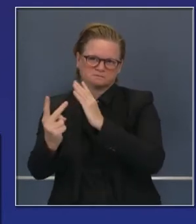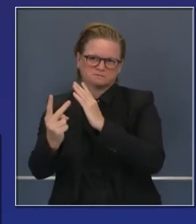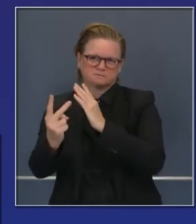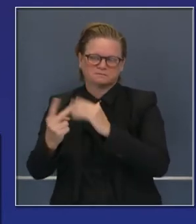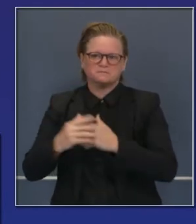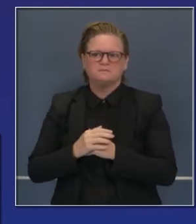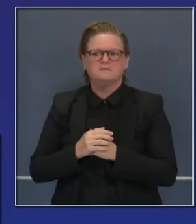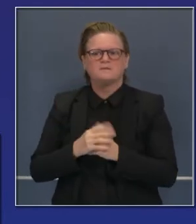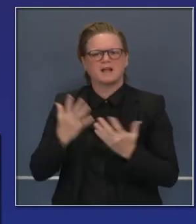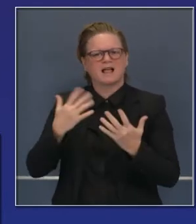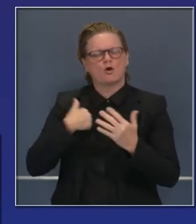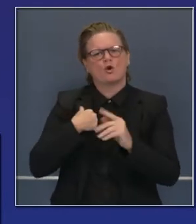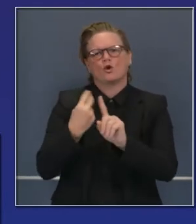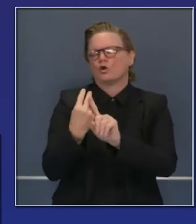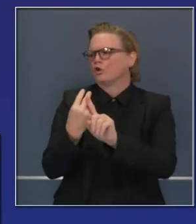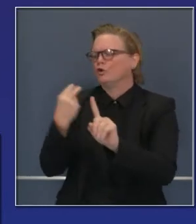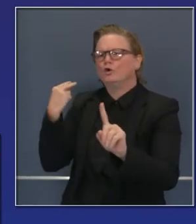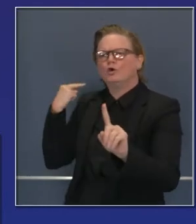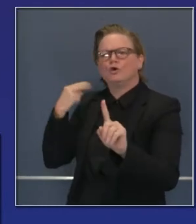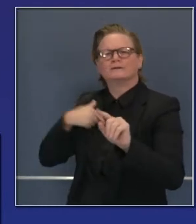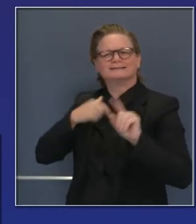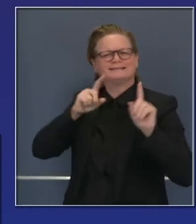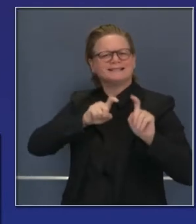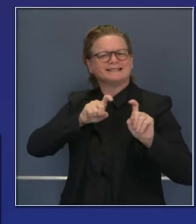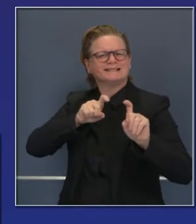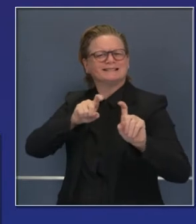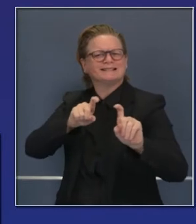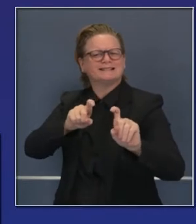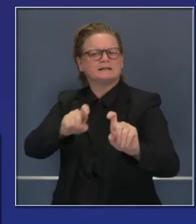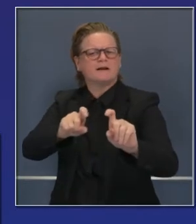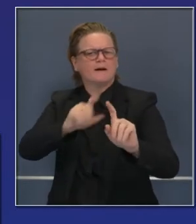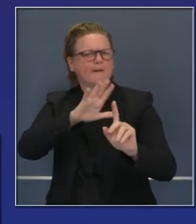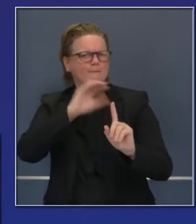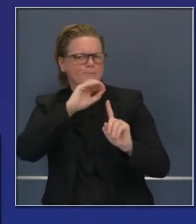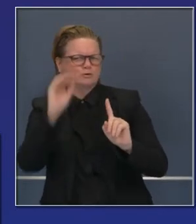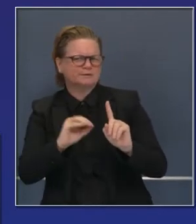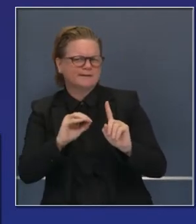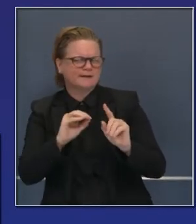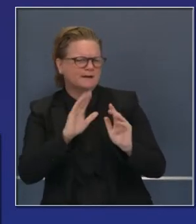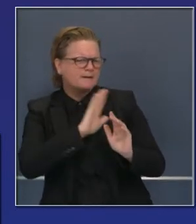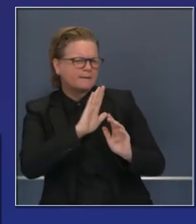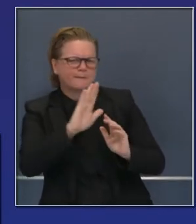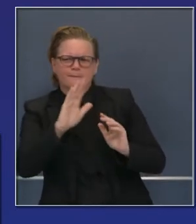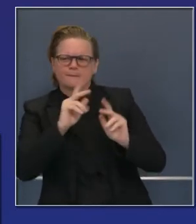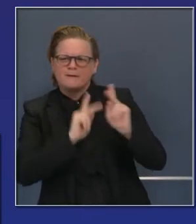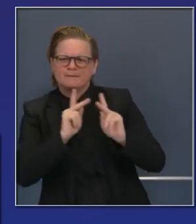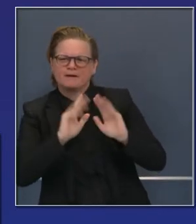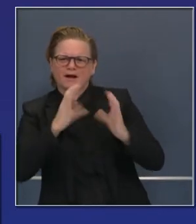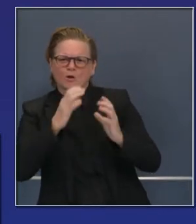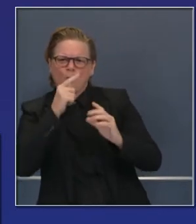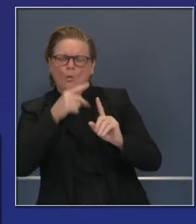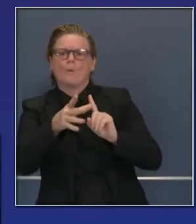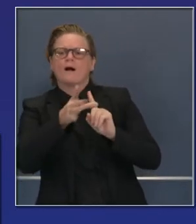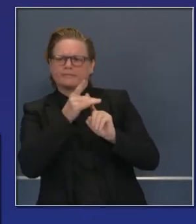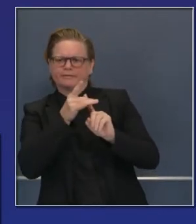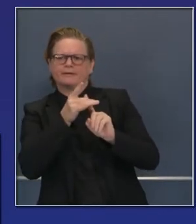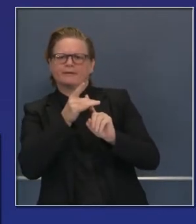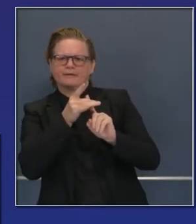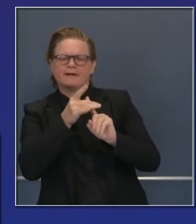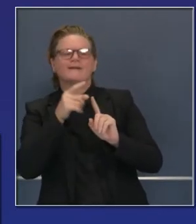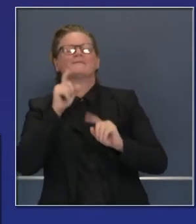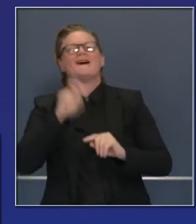al ver el número acumulativo de pruebas, 12% de esas es probable que serán individuos que